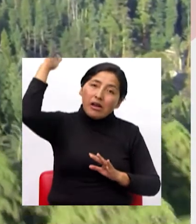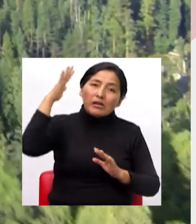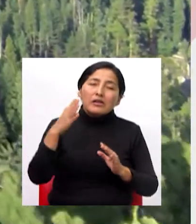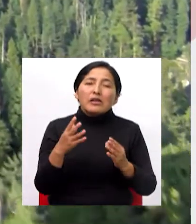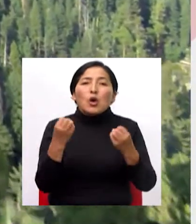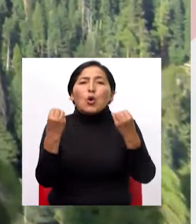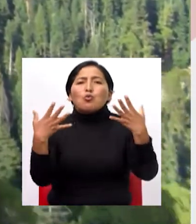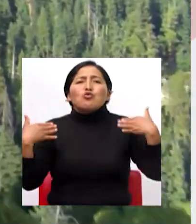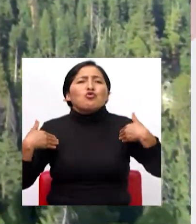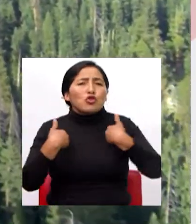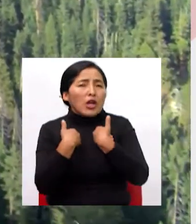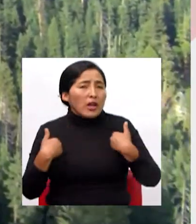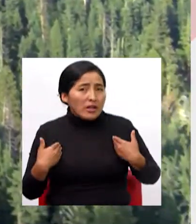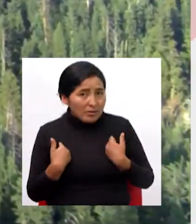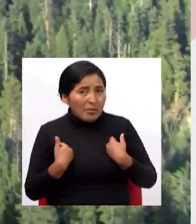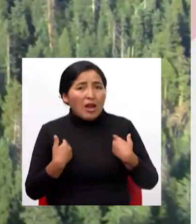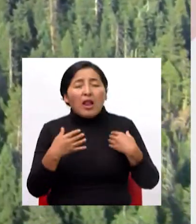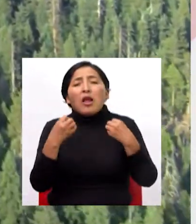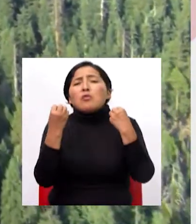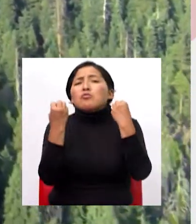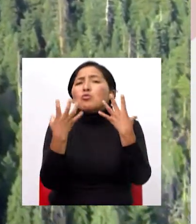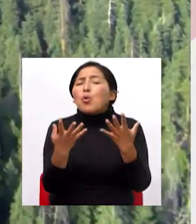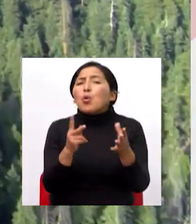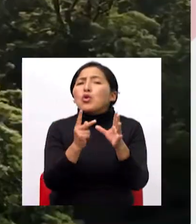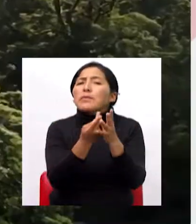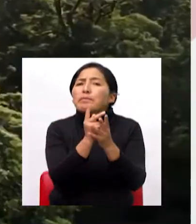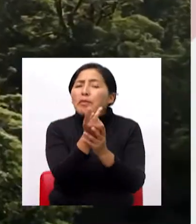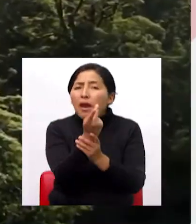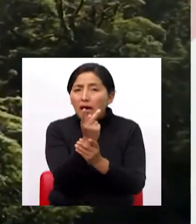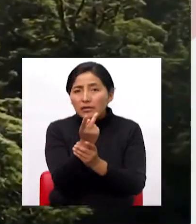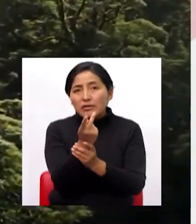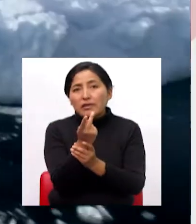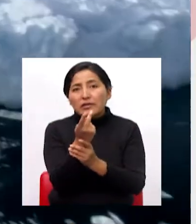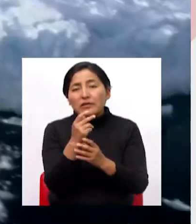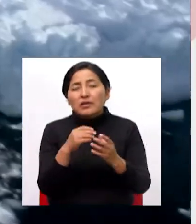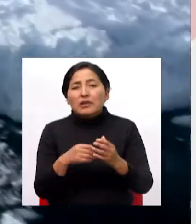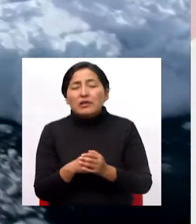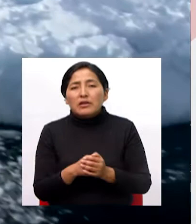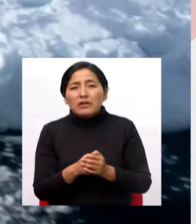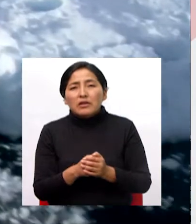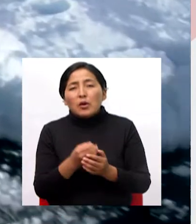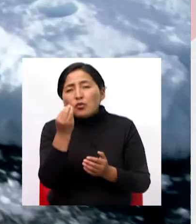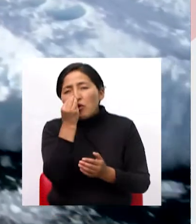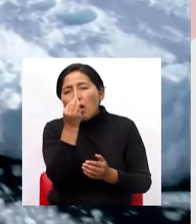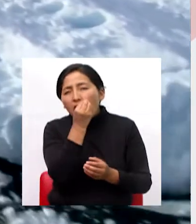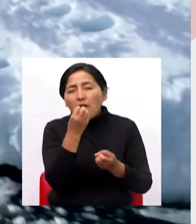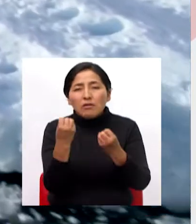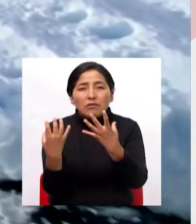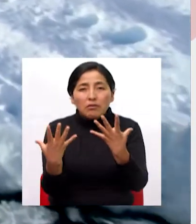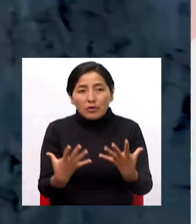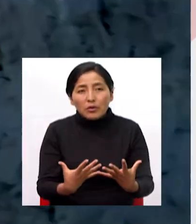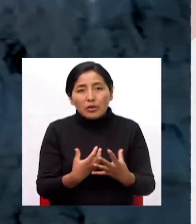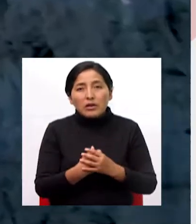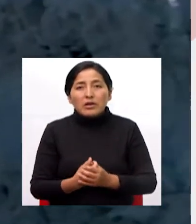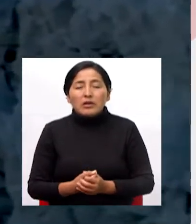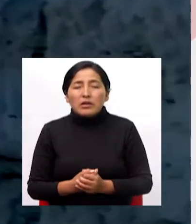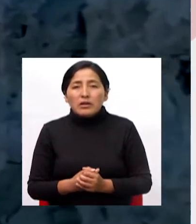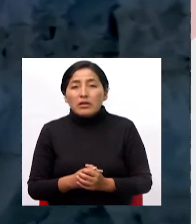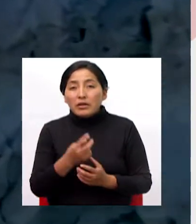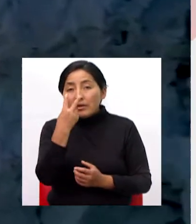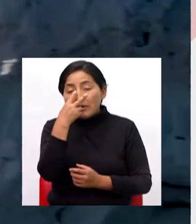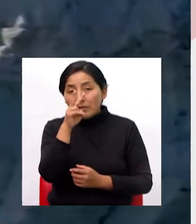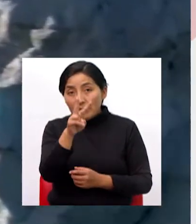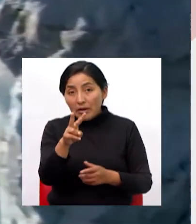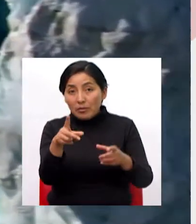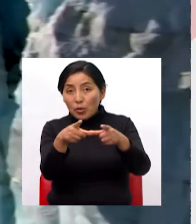fauna ¿qué es una fauna? hay bastante flora y bastante planta también estamos observando a